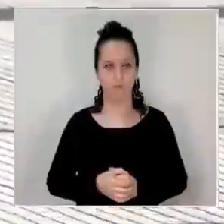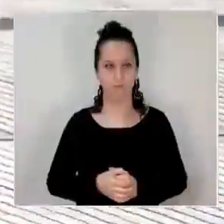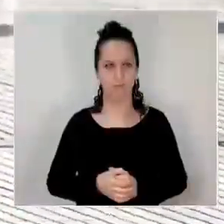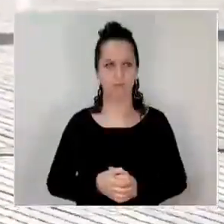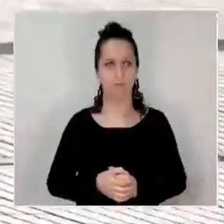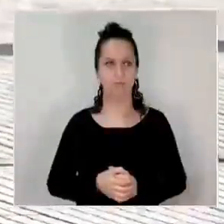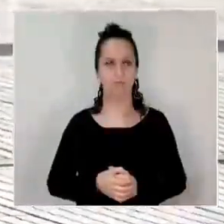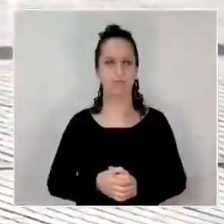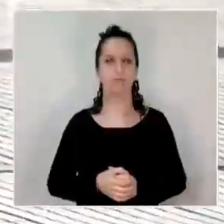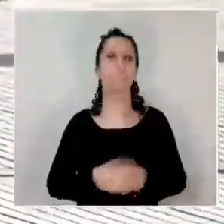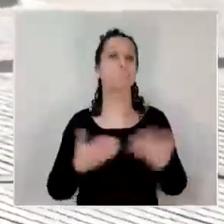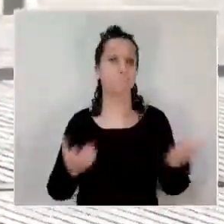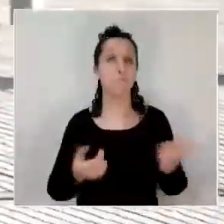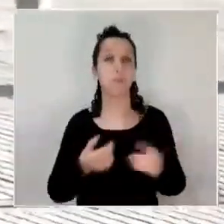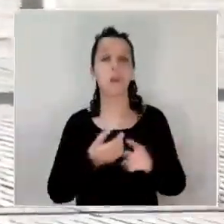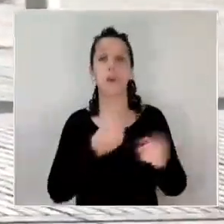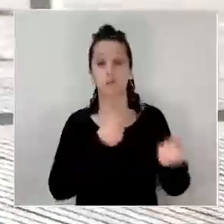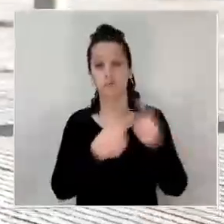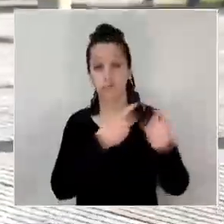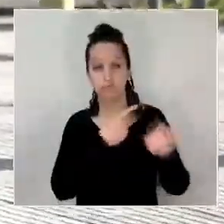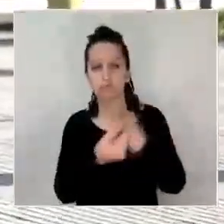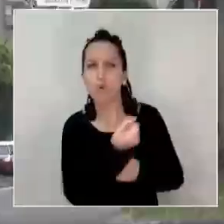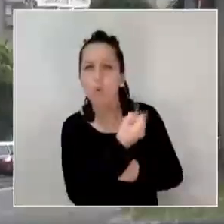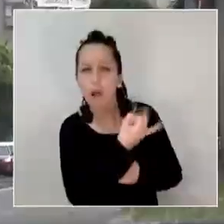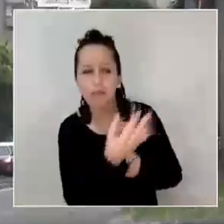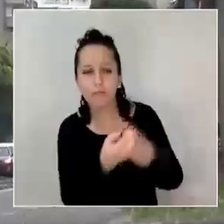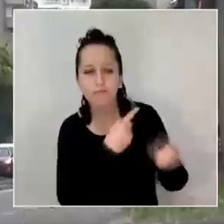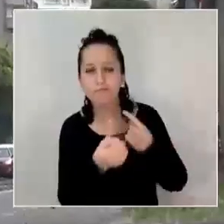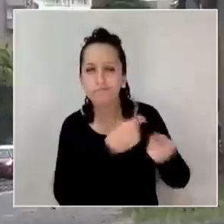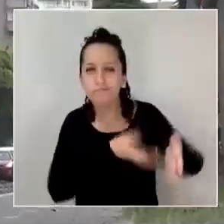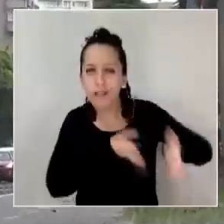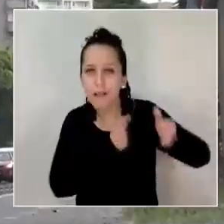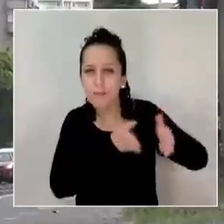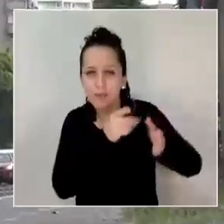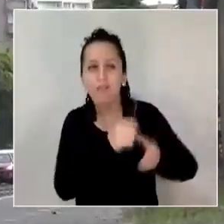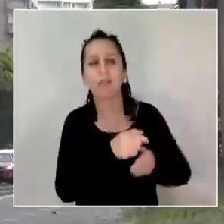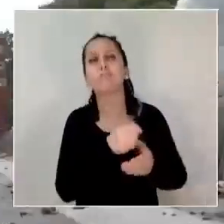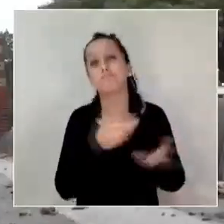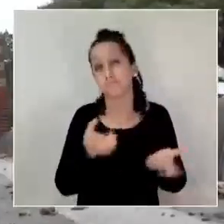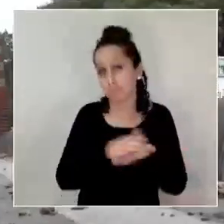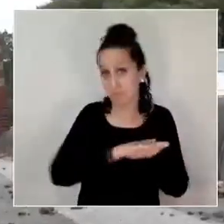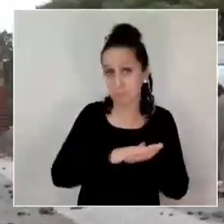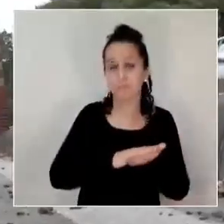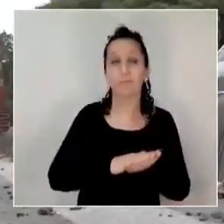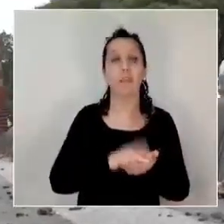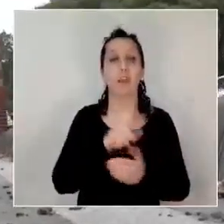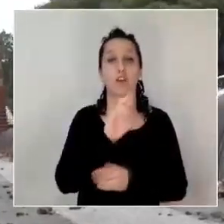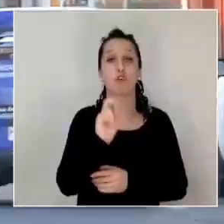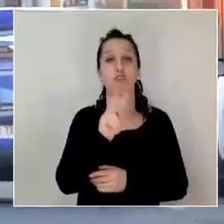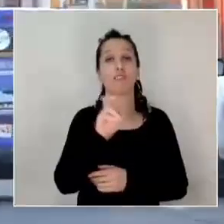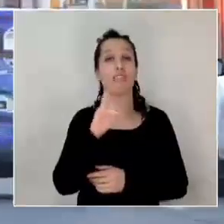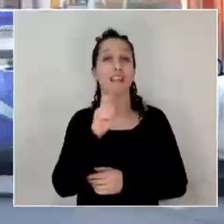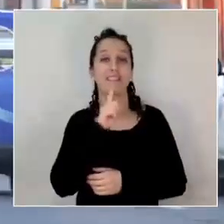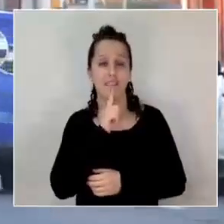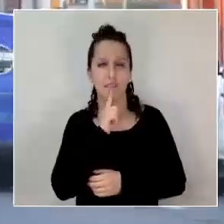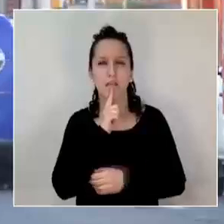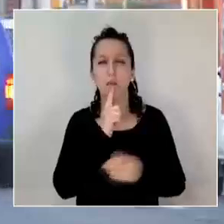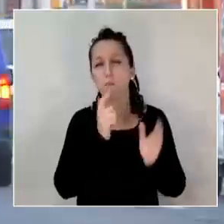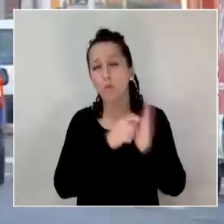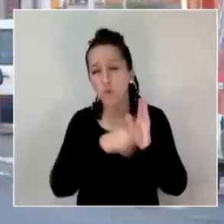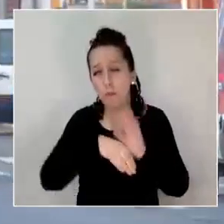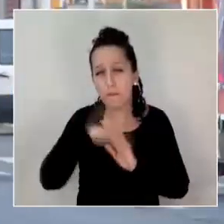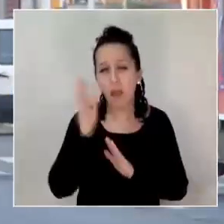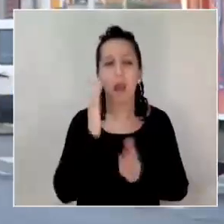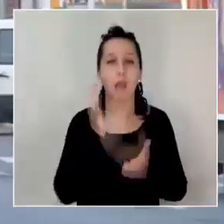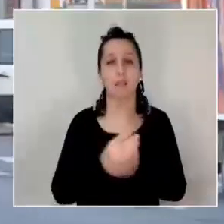Así lo demuestran los contadores de pasadas en las ciclovías de Concepción. Por ejemplo, en Roosevelt en los días PIC se registran